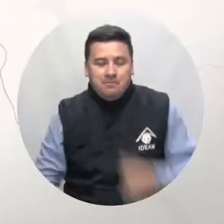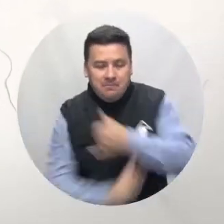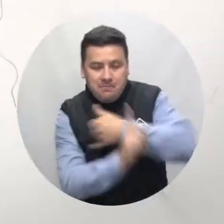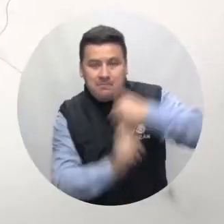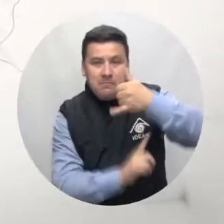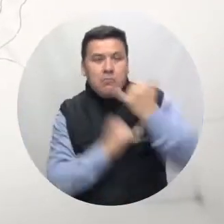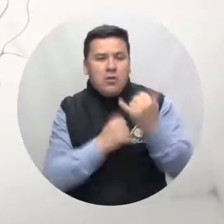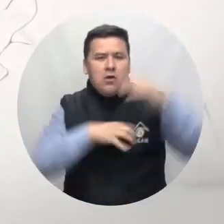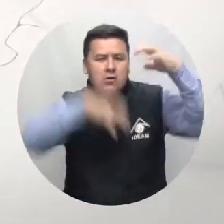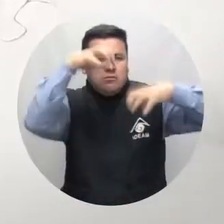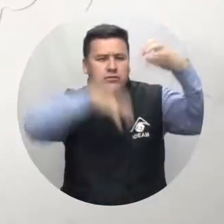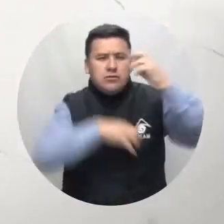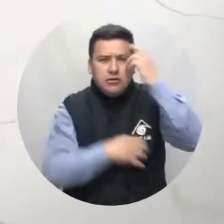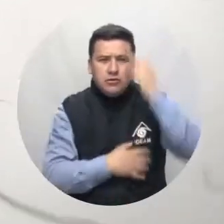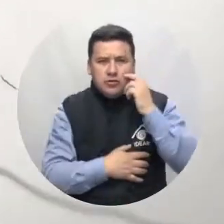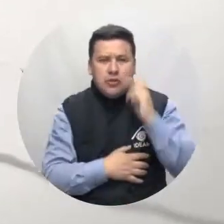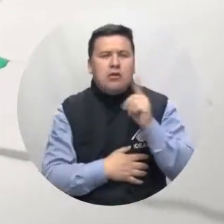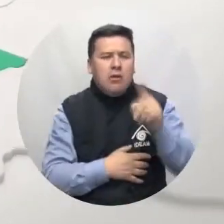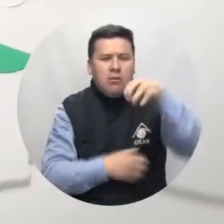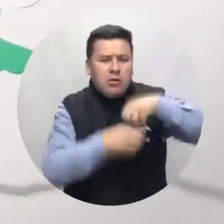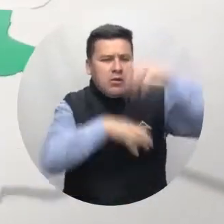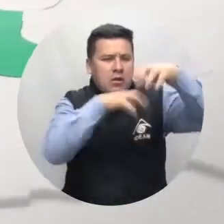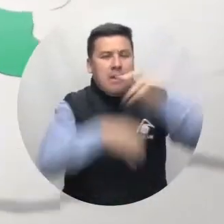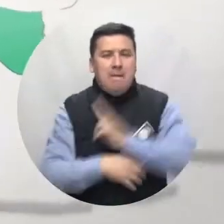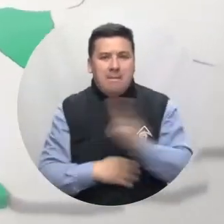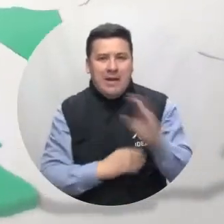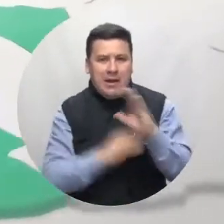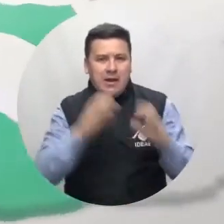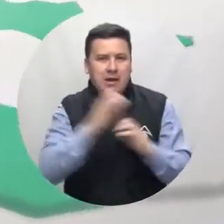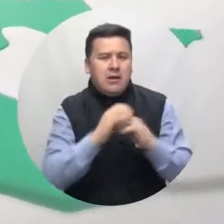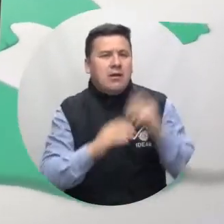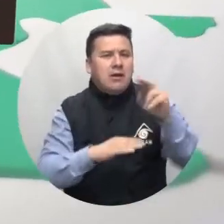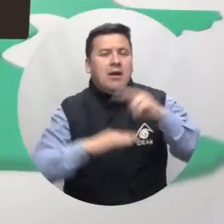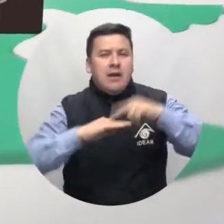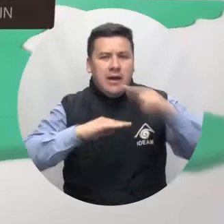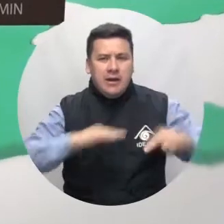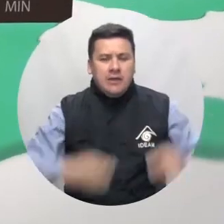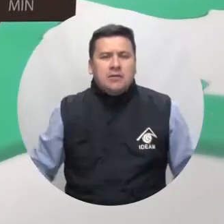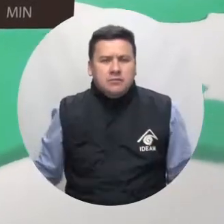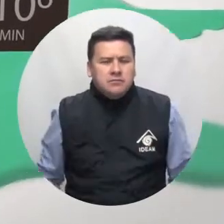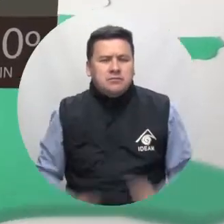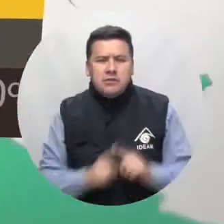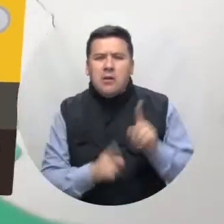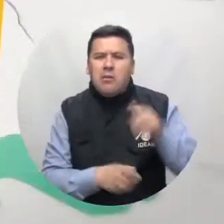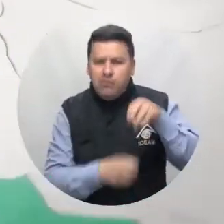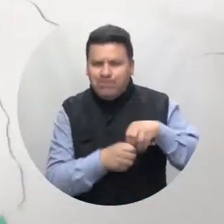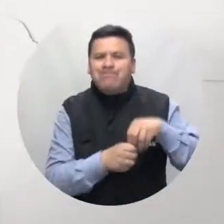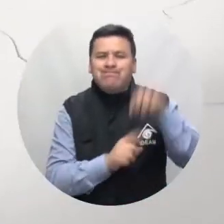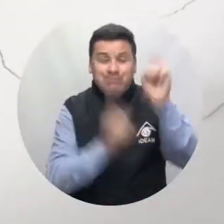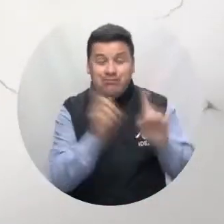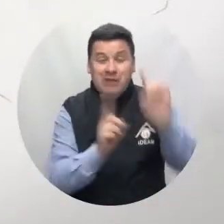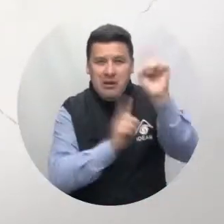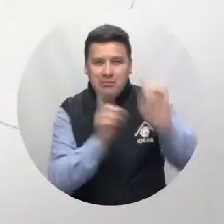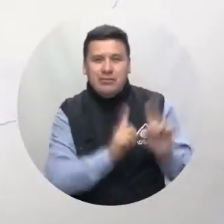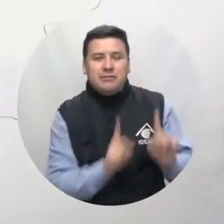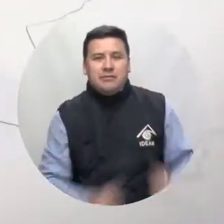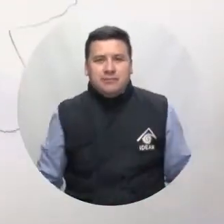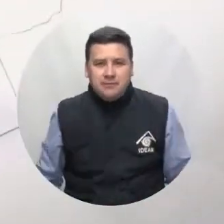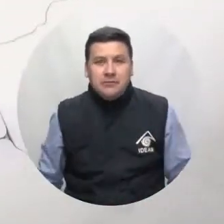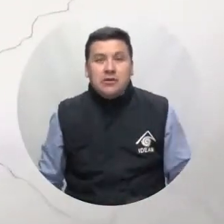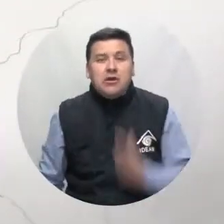Aguacero se prevé en Parachocó, lloviznas sectorizadas para Valle del Cauca, Cauca y Nariño. No se descarta actividad eléctrica.